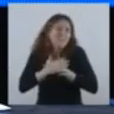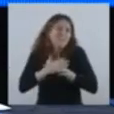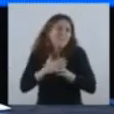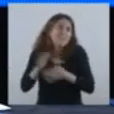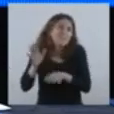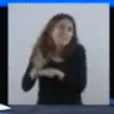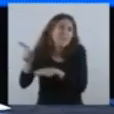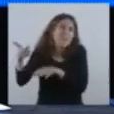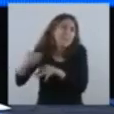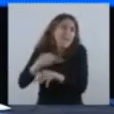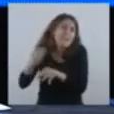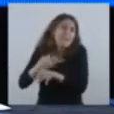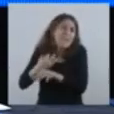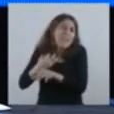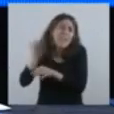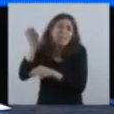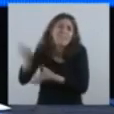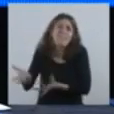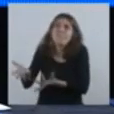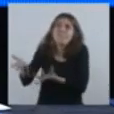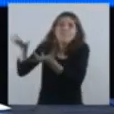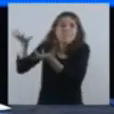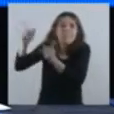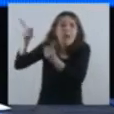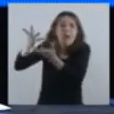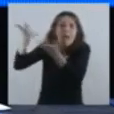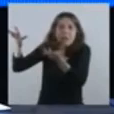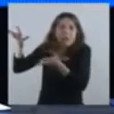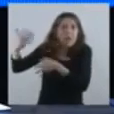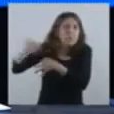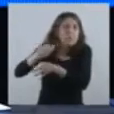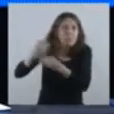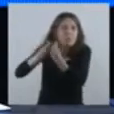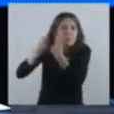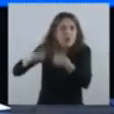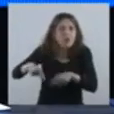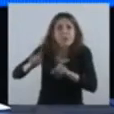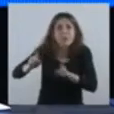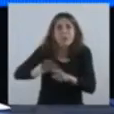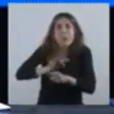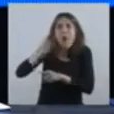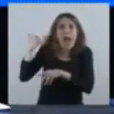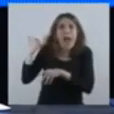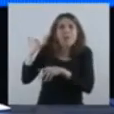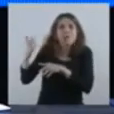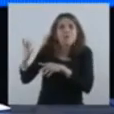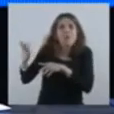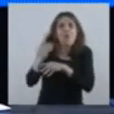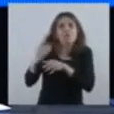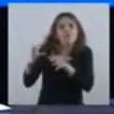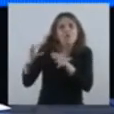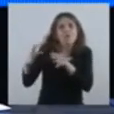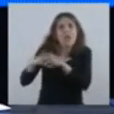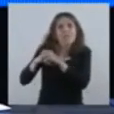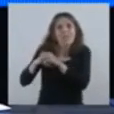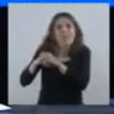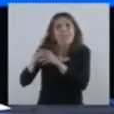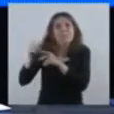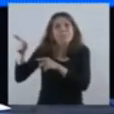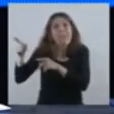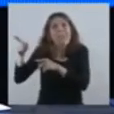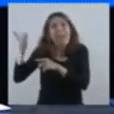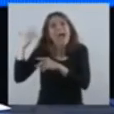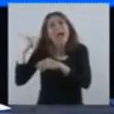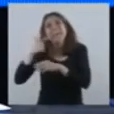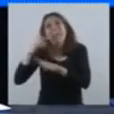él no lo sabe, pero la verdad me ha enseñado muchas cosas en los años en que me brindó su amistad. Se despidió diciendo